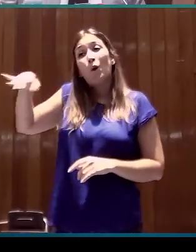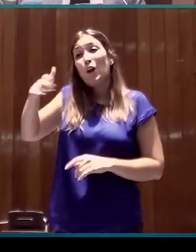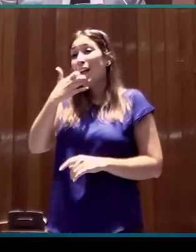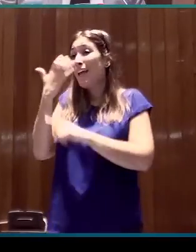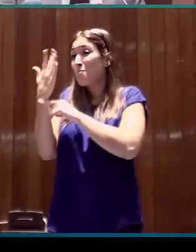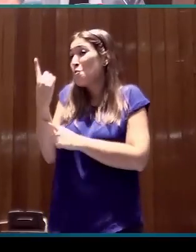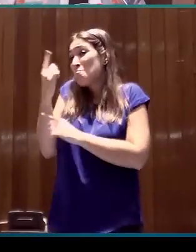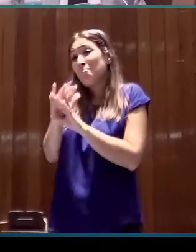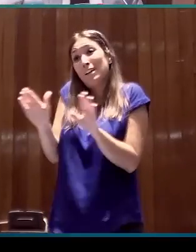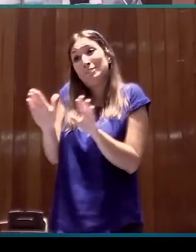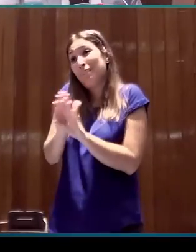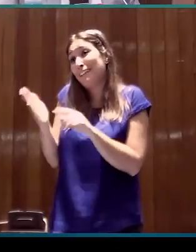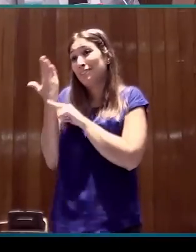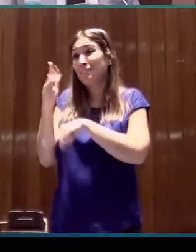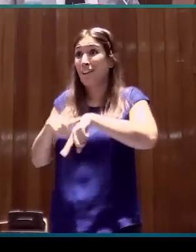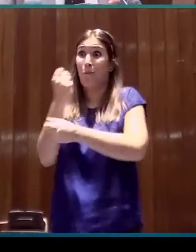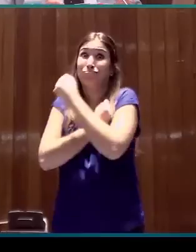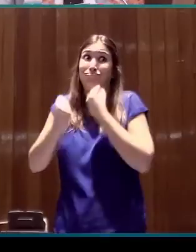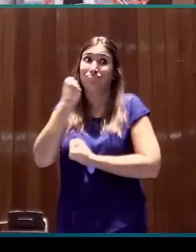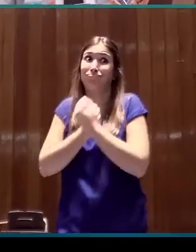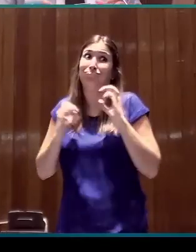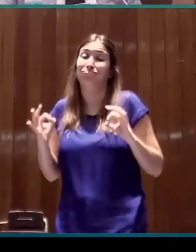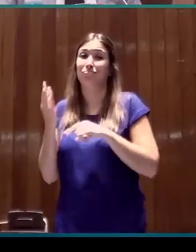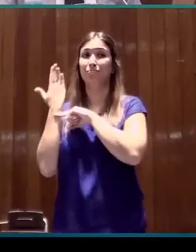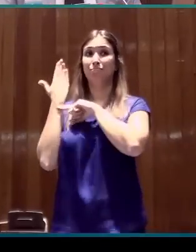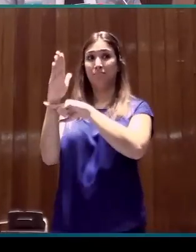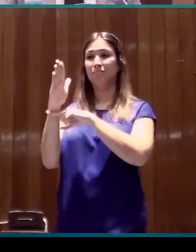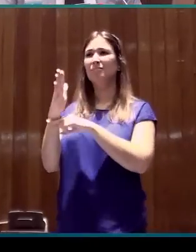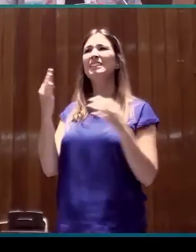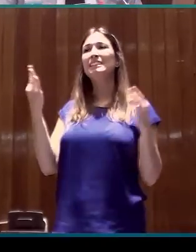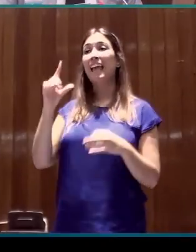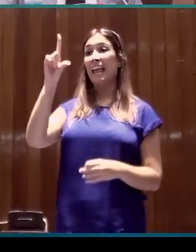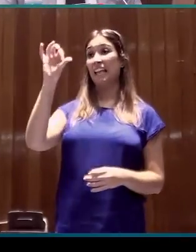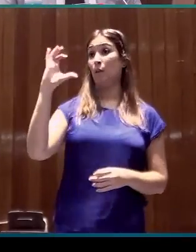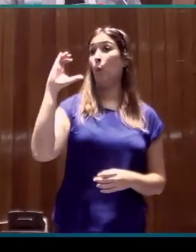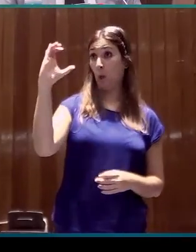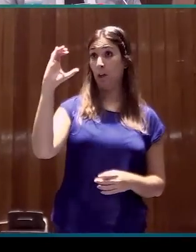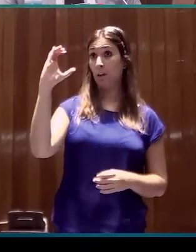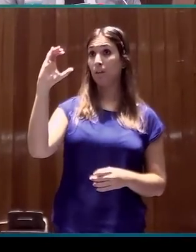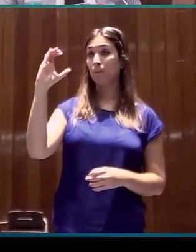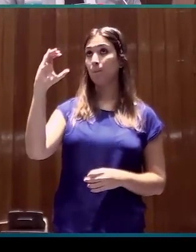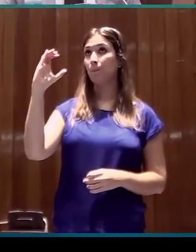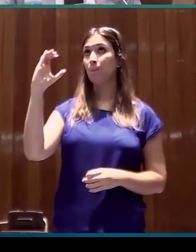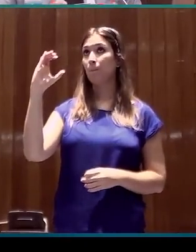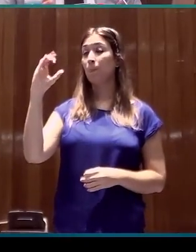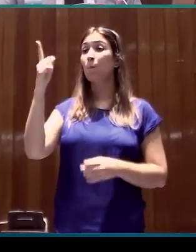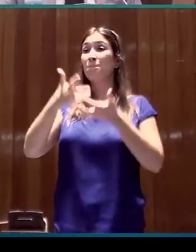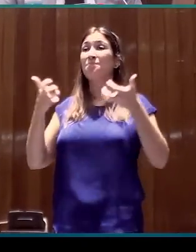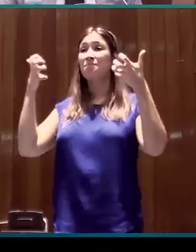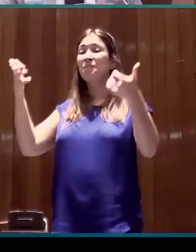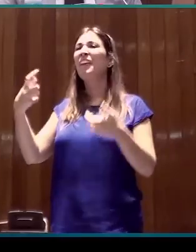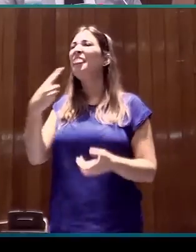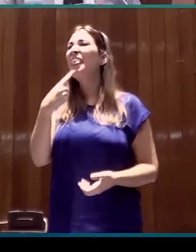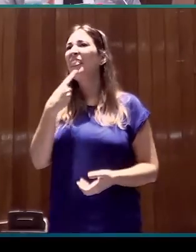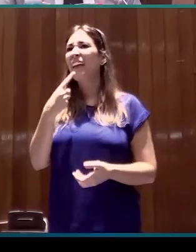ahorrar tiempo de la lengua de catalana una oración que significa